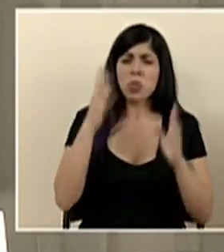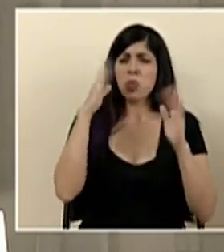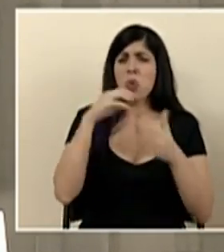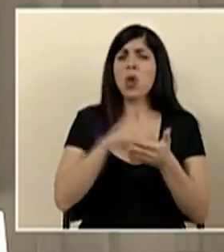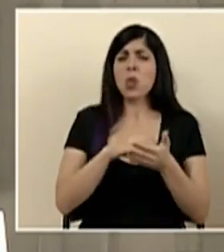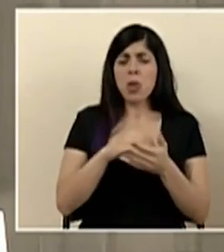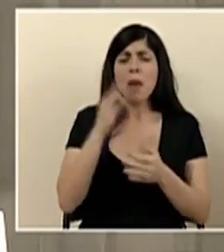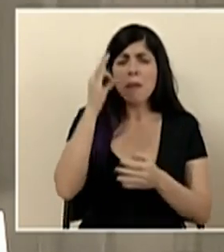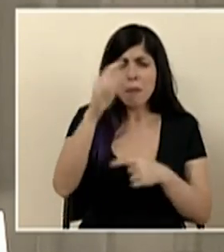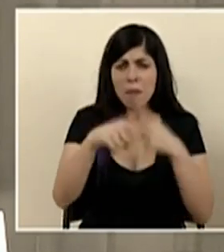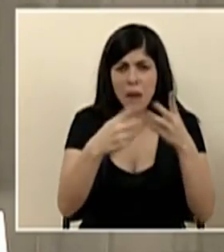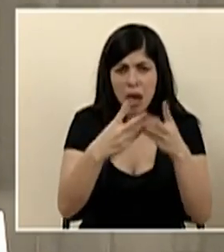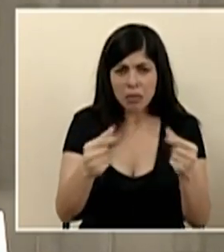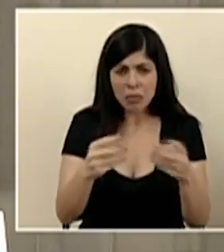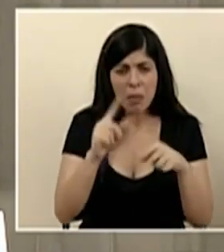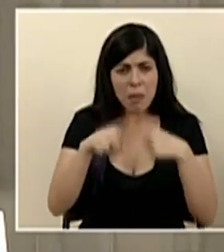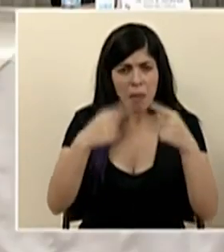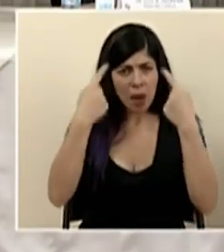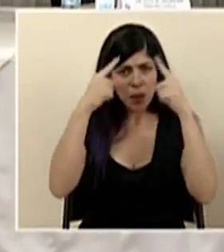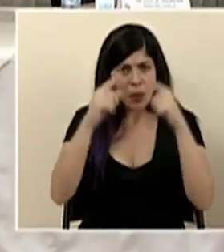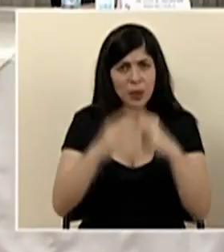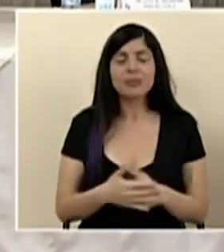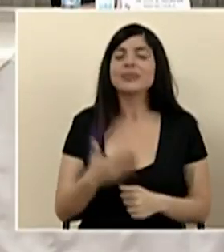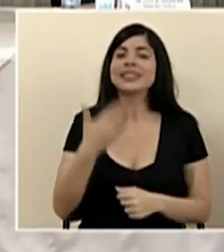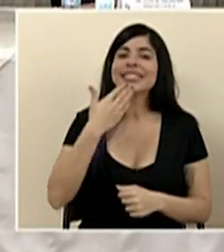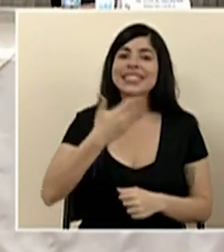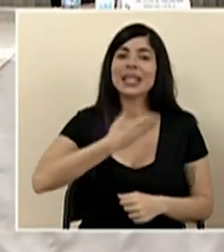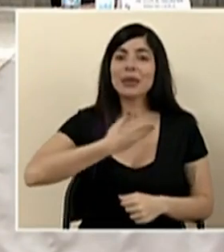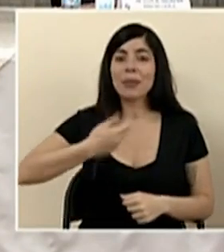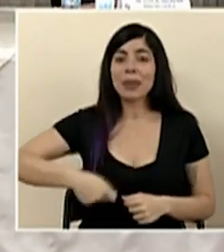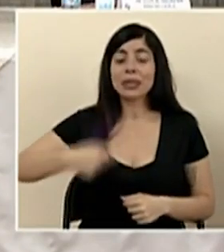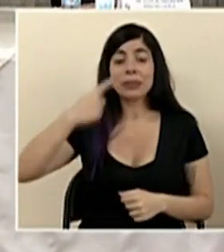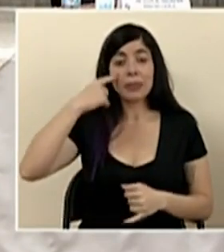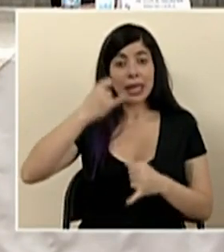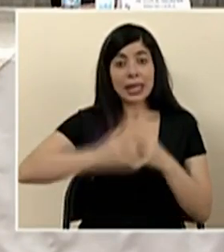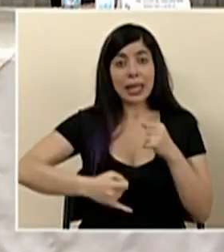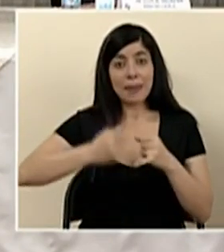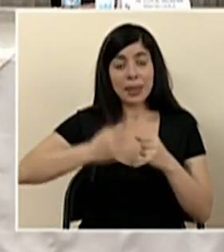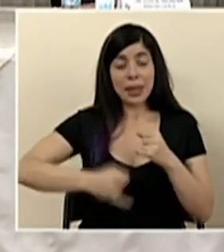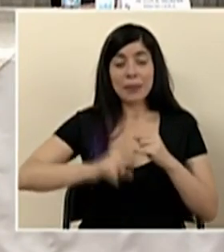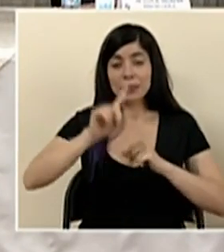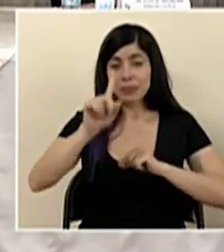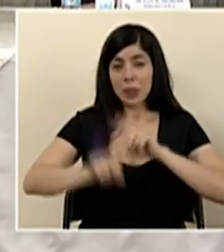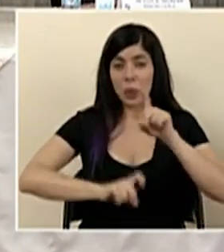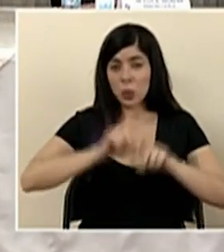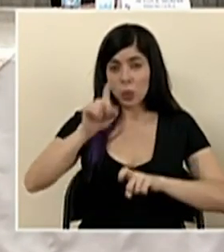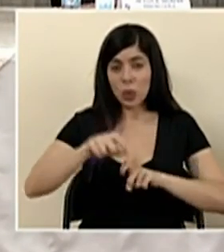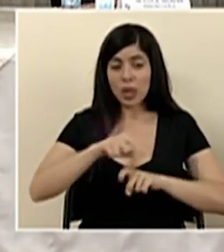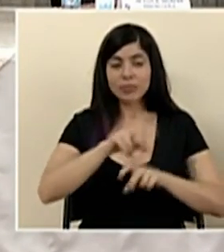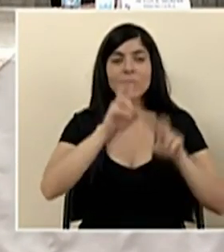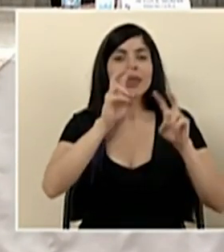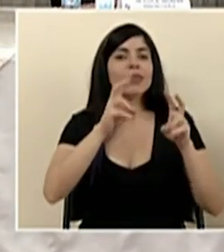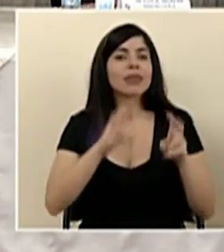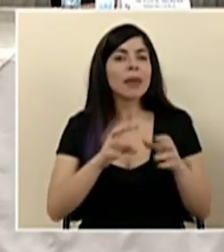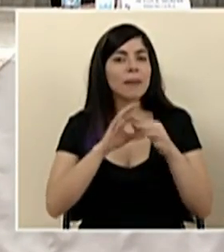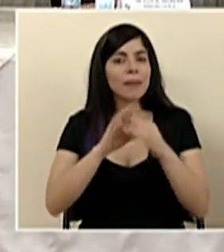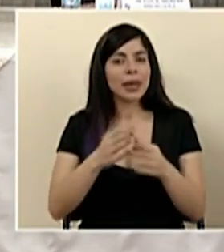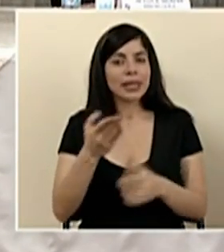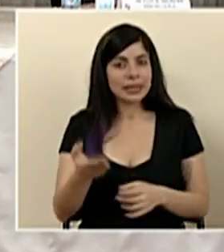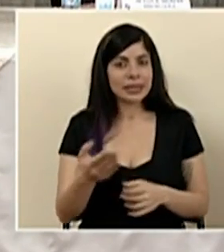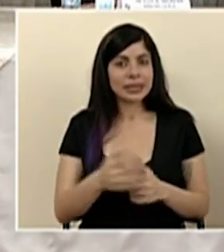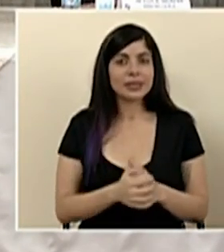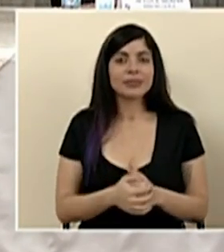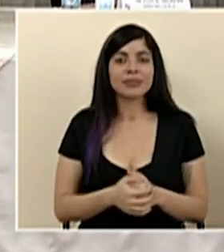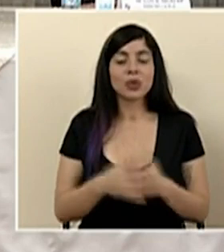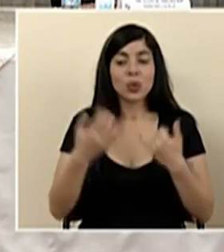resolver y vamos a llegar ahí muchas gracias presidente para ir cerrando este periodo de consulta de los temas atinentes y que